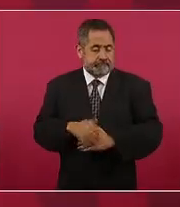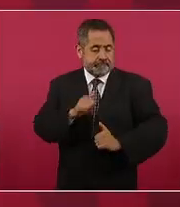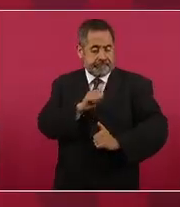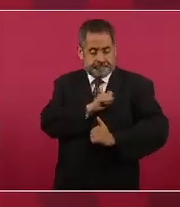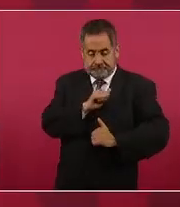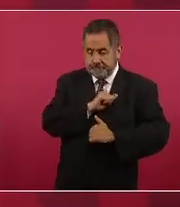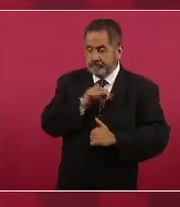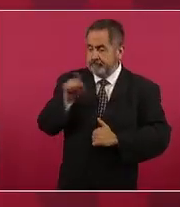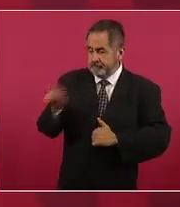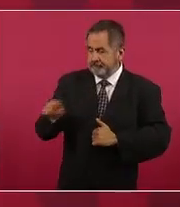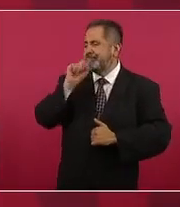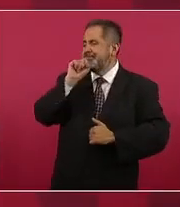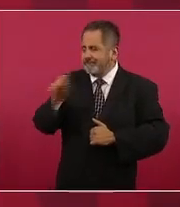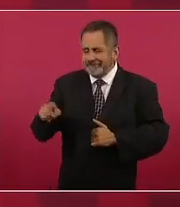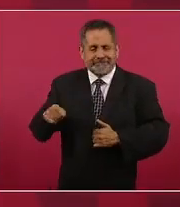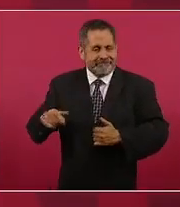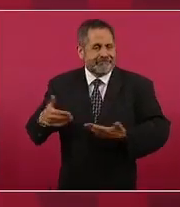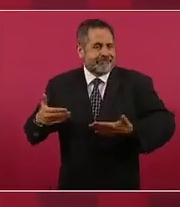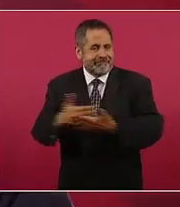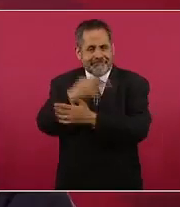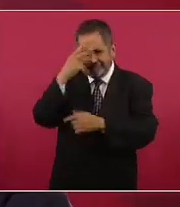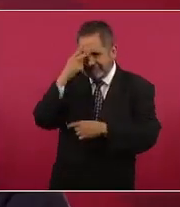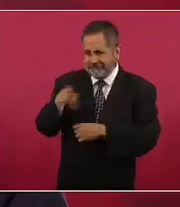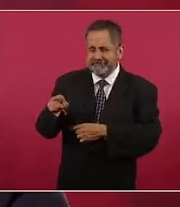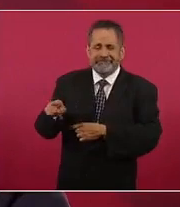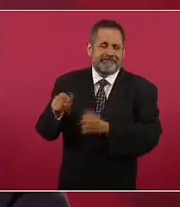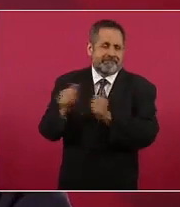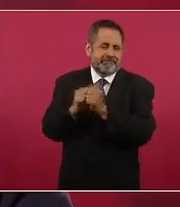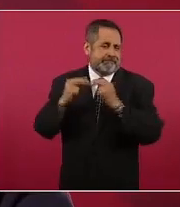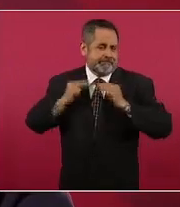uniformado y porque se ha insistido mucho en eso